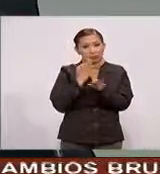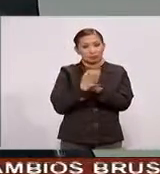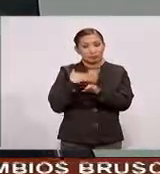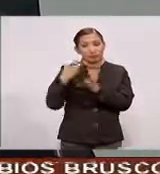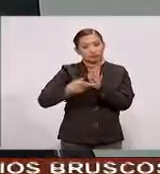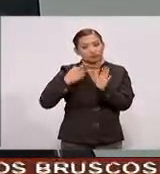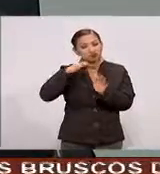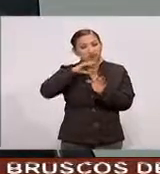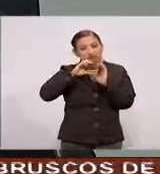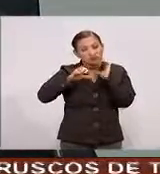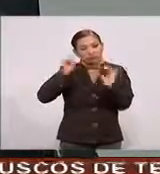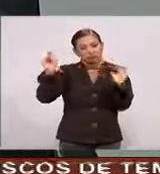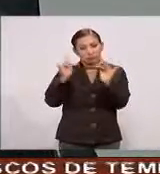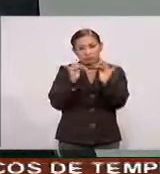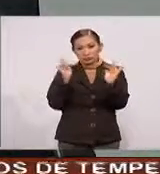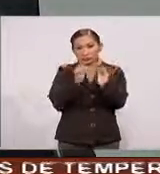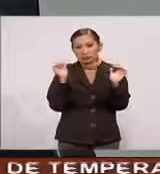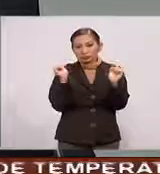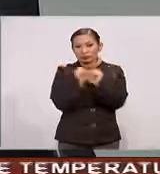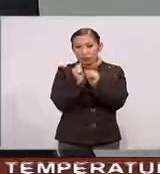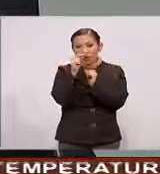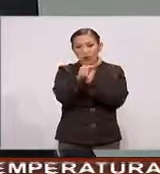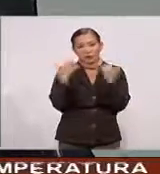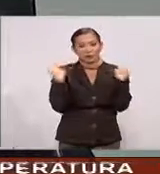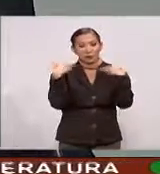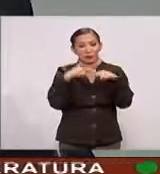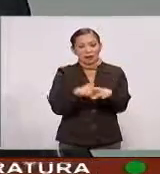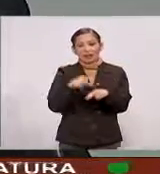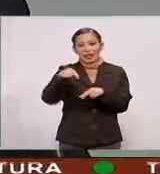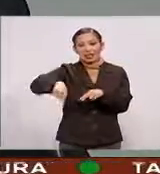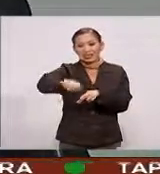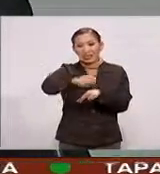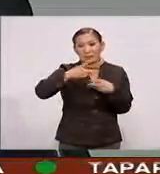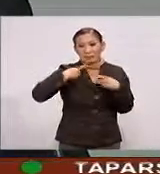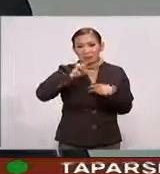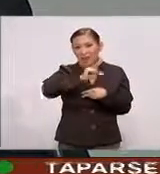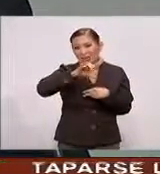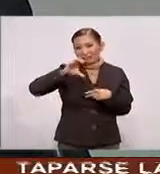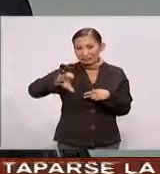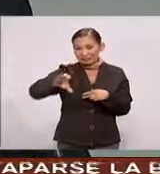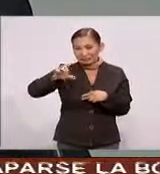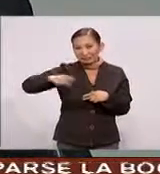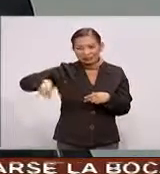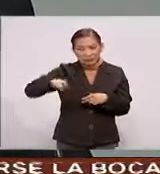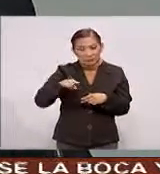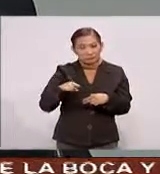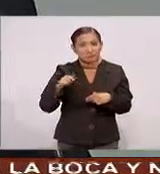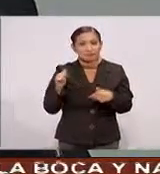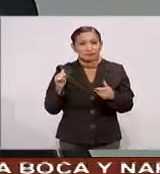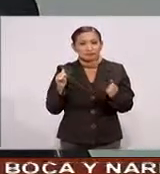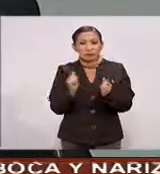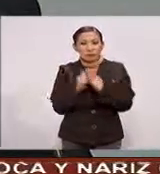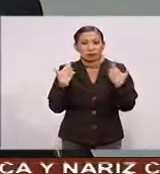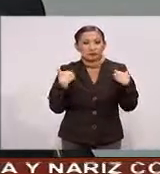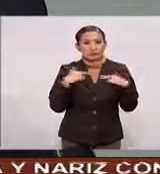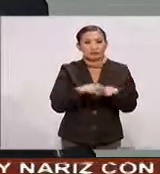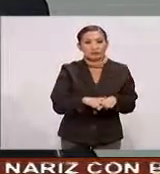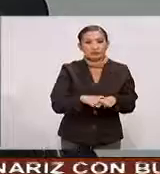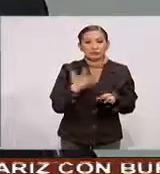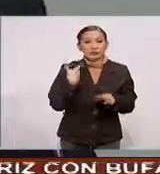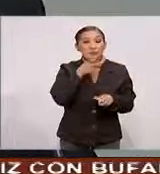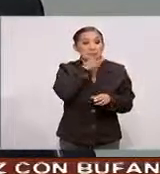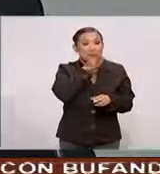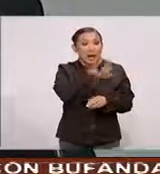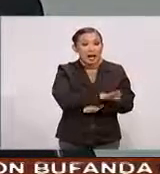constante Comunicación Con los representantes De la sociedad civil Con los Con los representantes Y